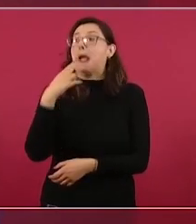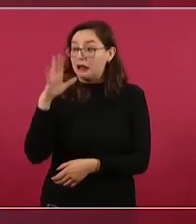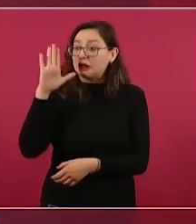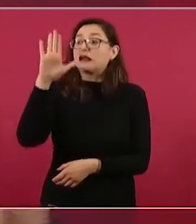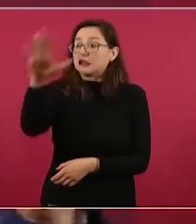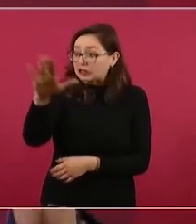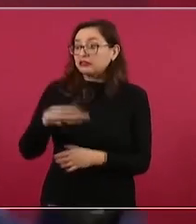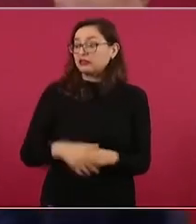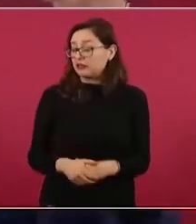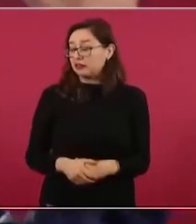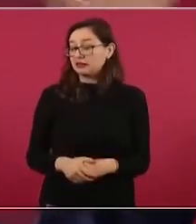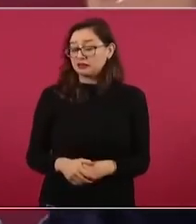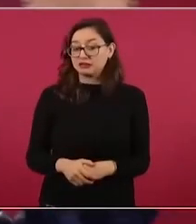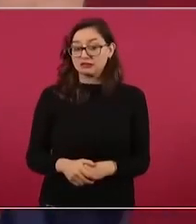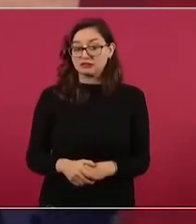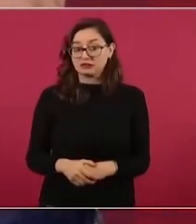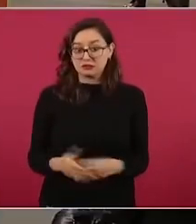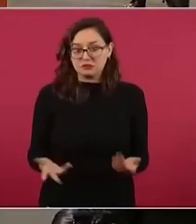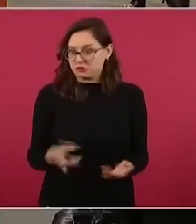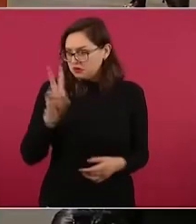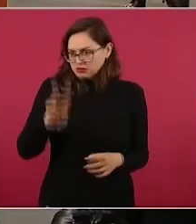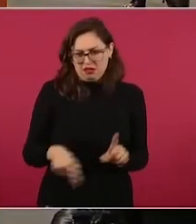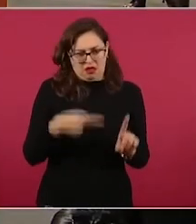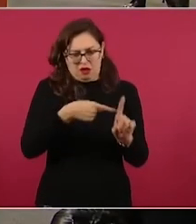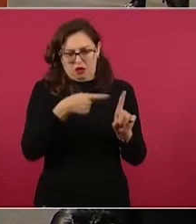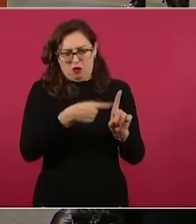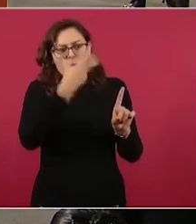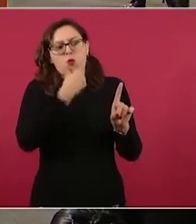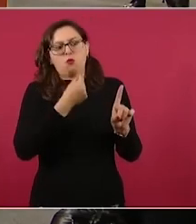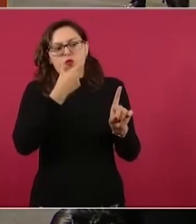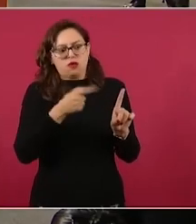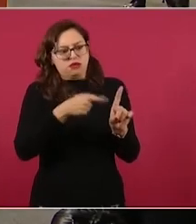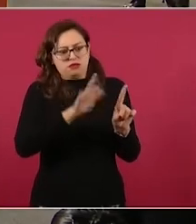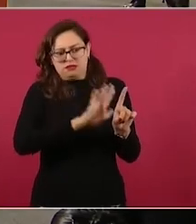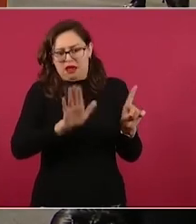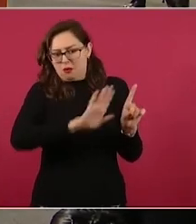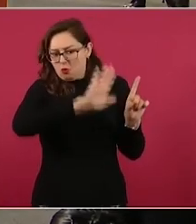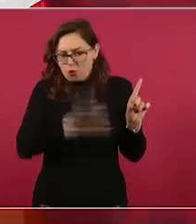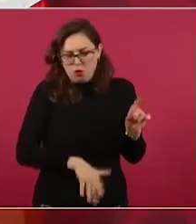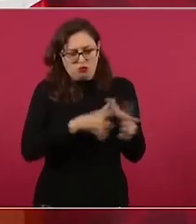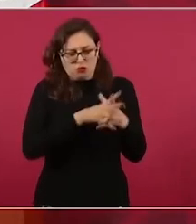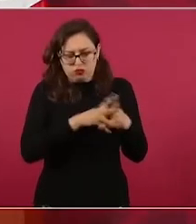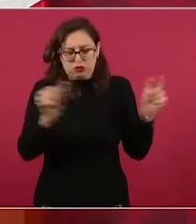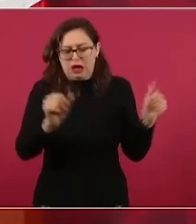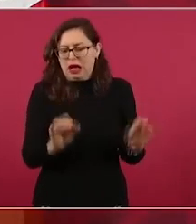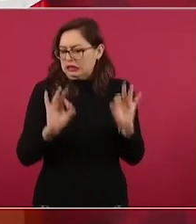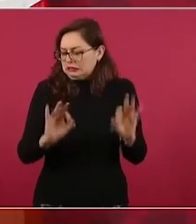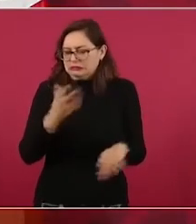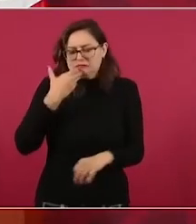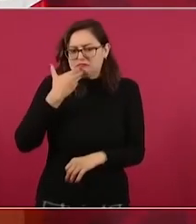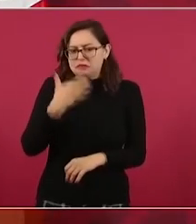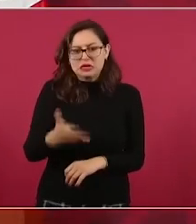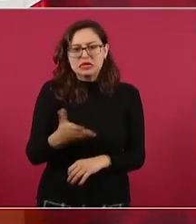porque sí no existe hitler y qué bueno y no hay